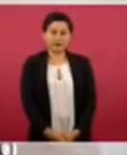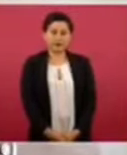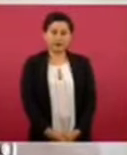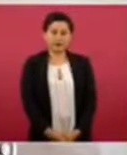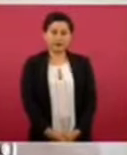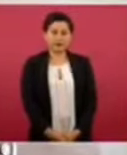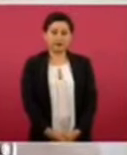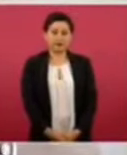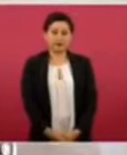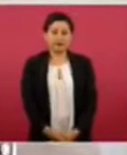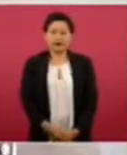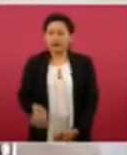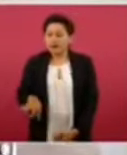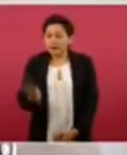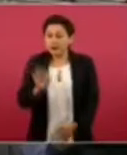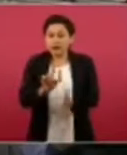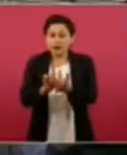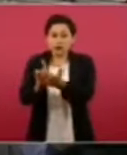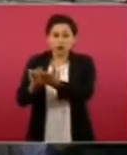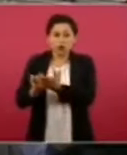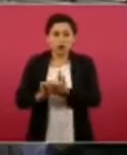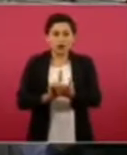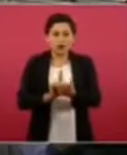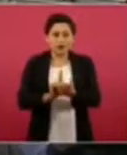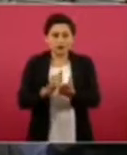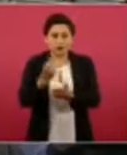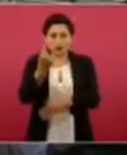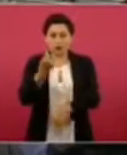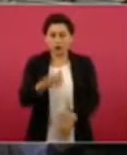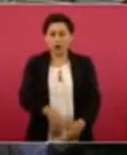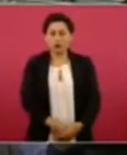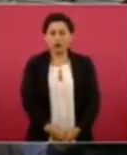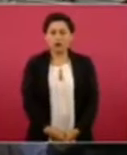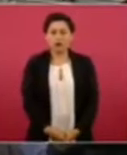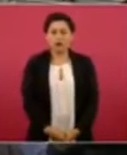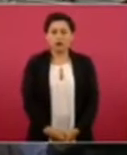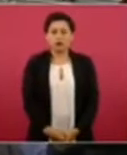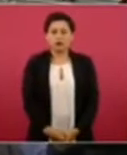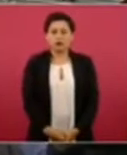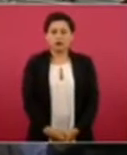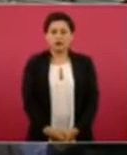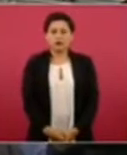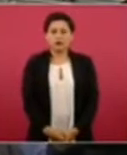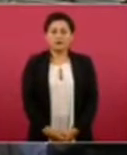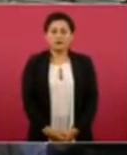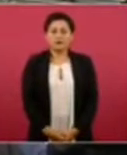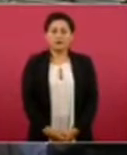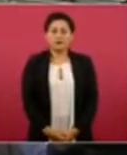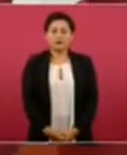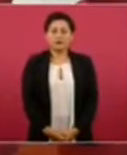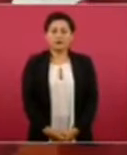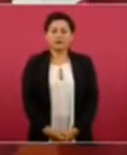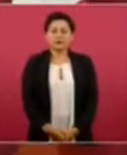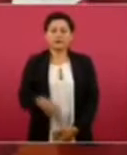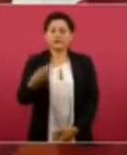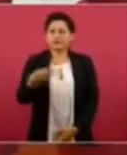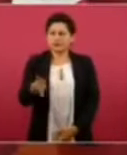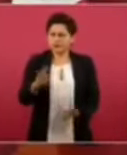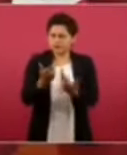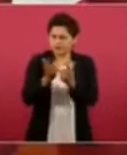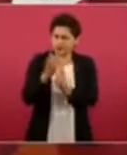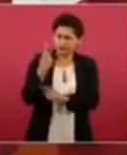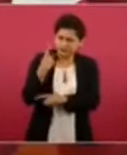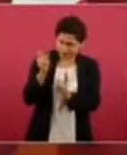Es un Twitter, pero es del mismo partido o es otro,